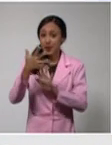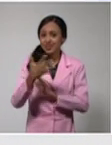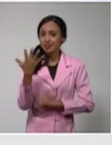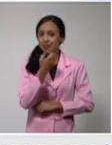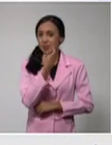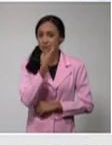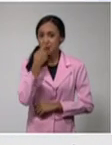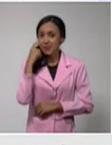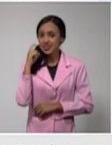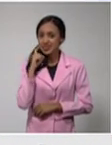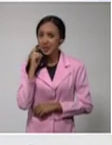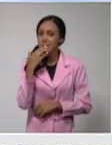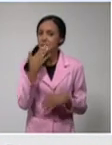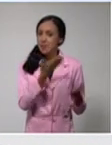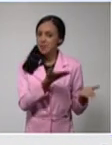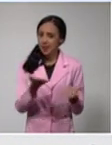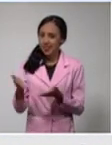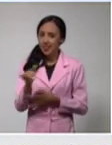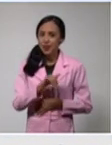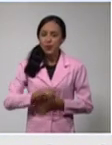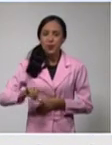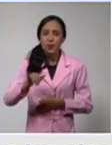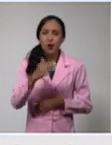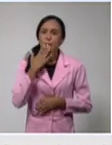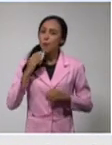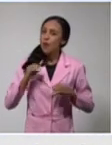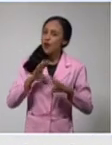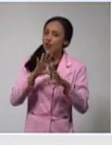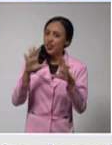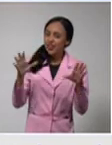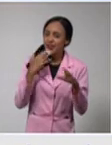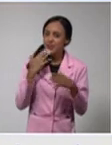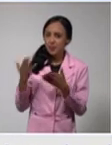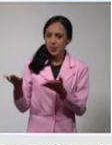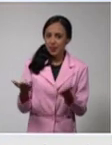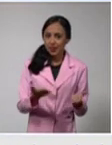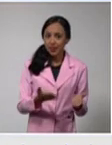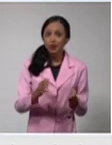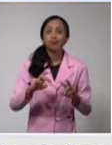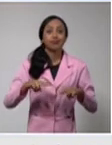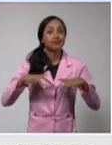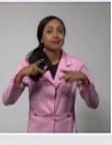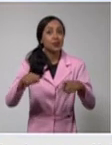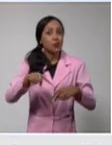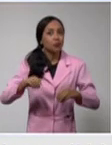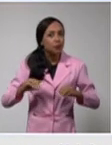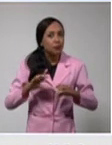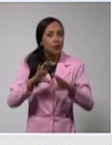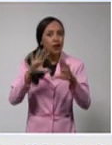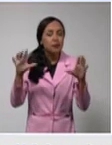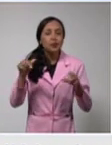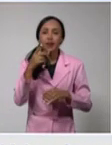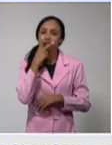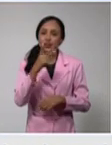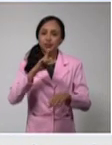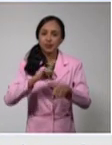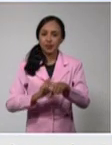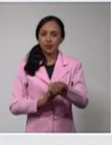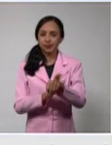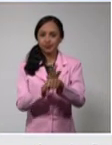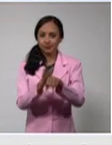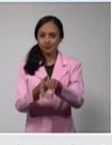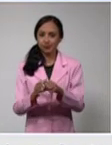Suárez. Bienvenida. Doctor, muy buenos días. Bienvenido. Otra mañana de enfrentamiento al virus. Sí, y con